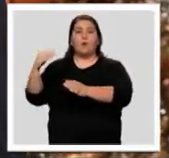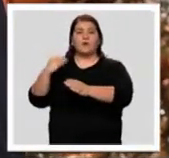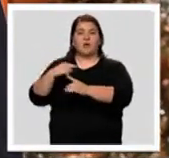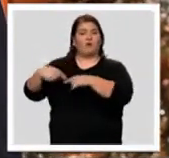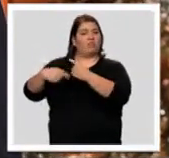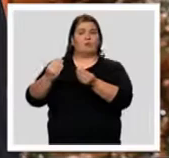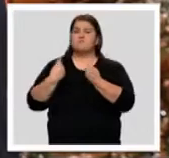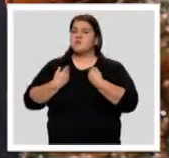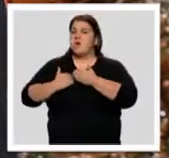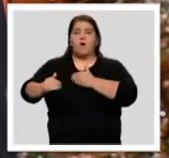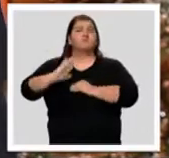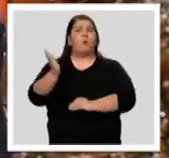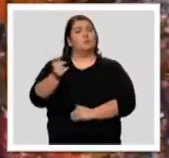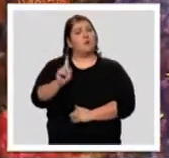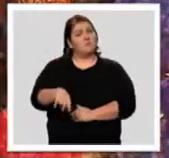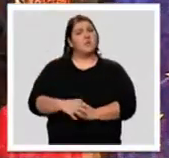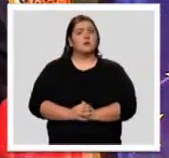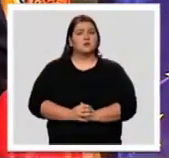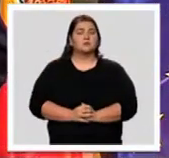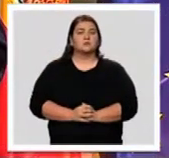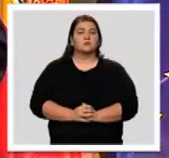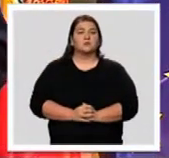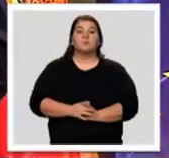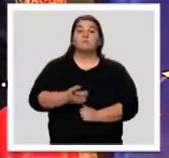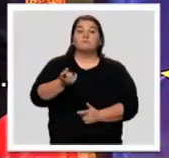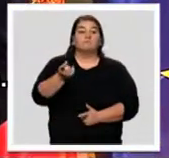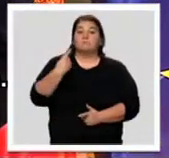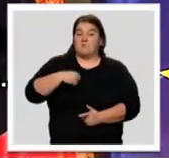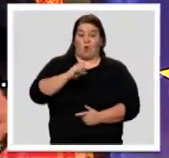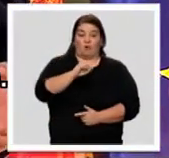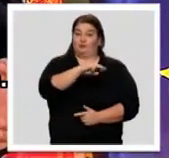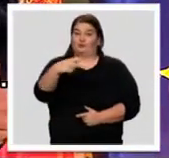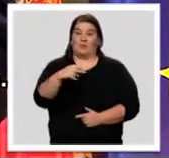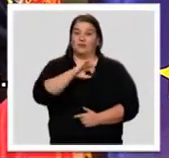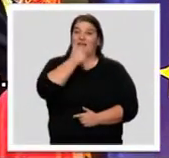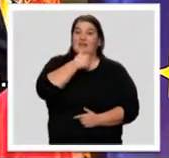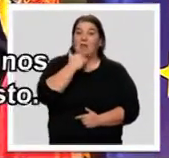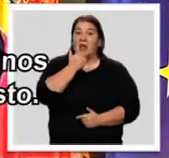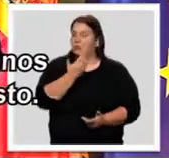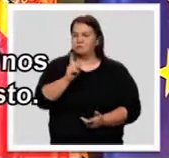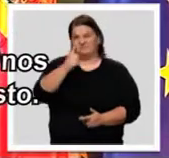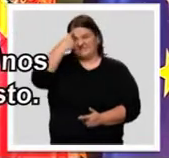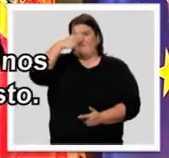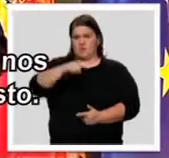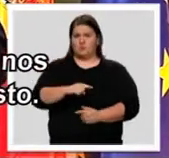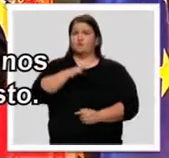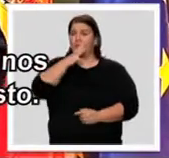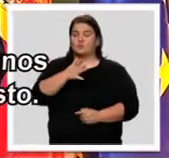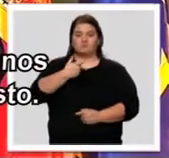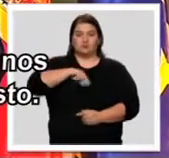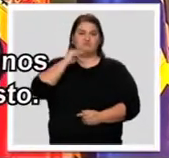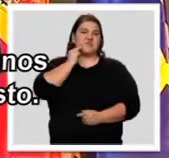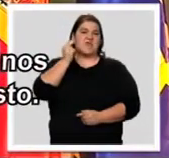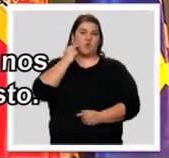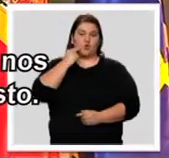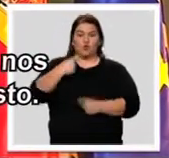con toda la vida por delante. La razón de este resultado no es un secreto. Tuvimos miedo de hacer lo